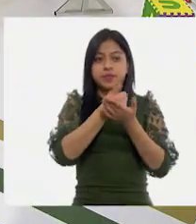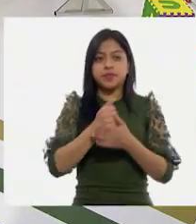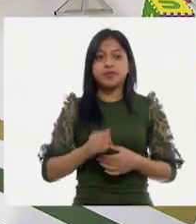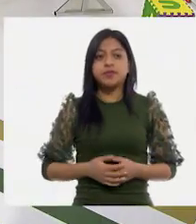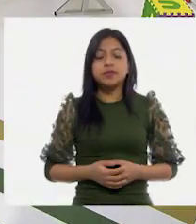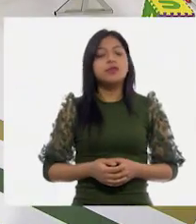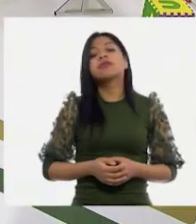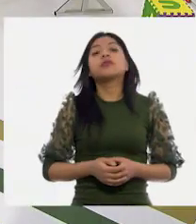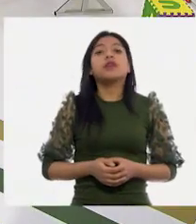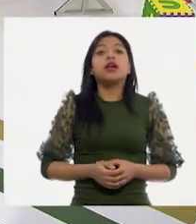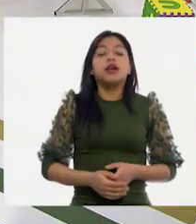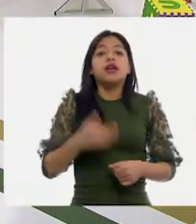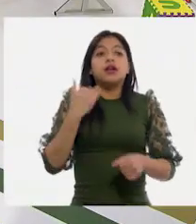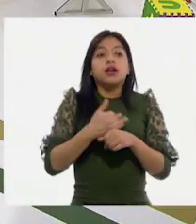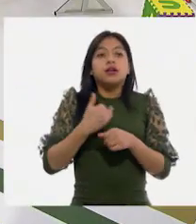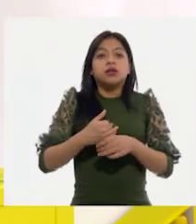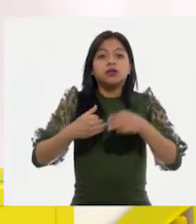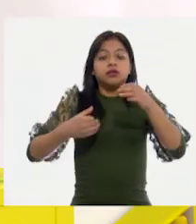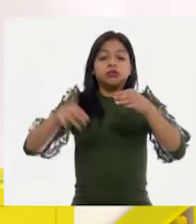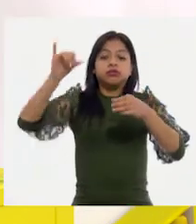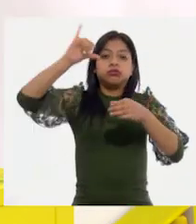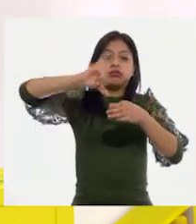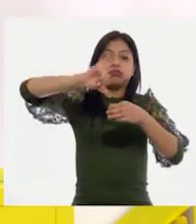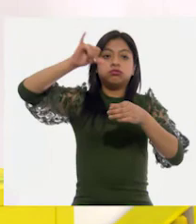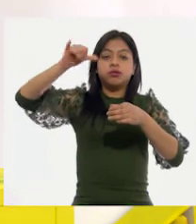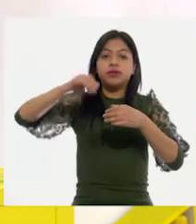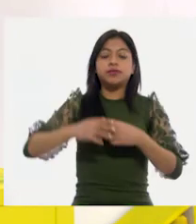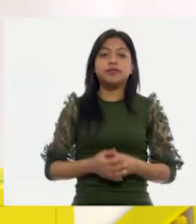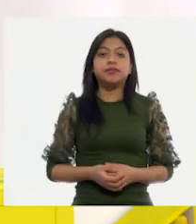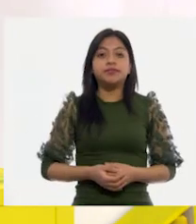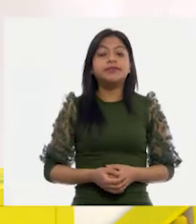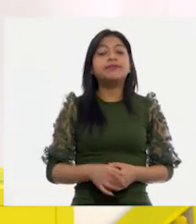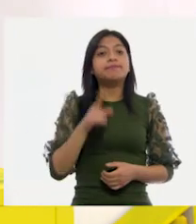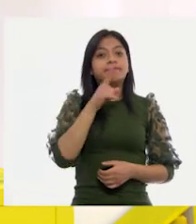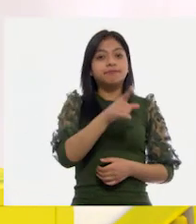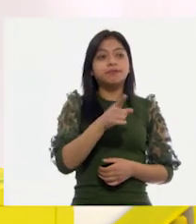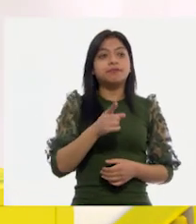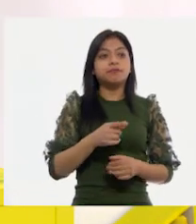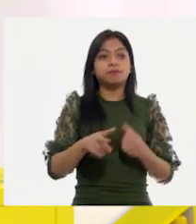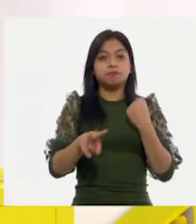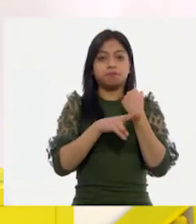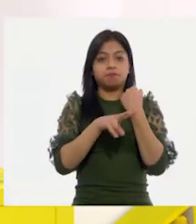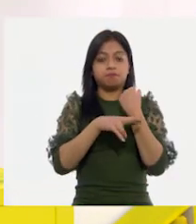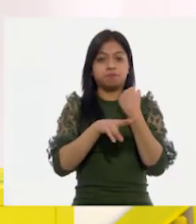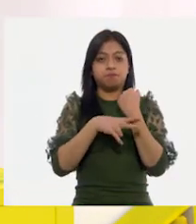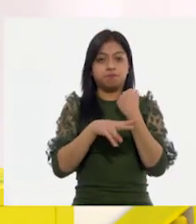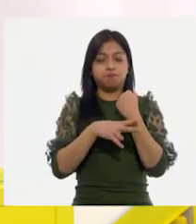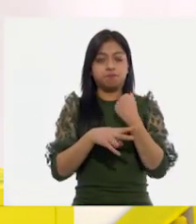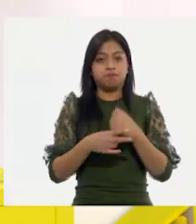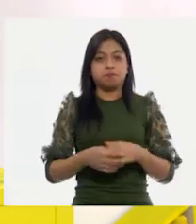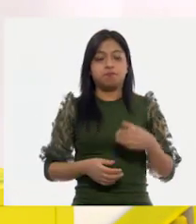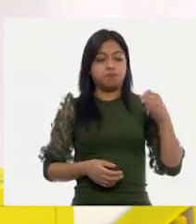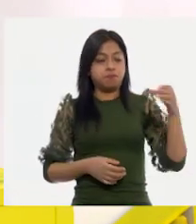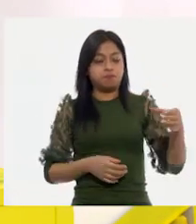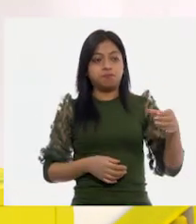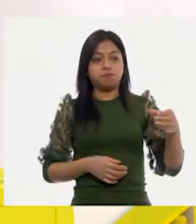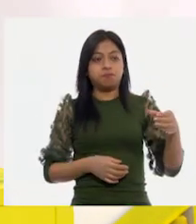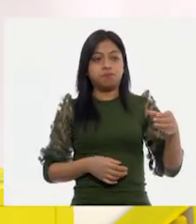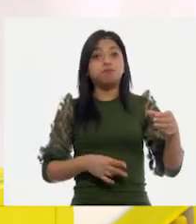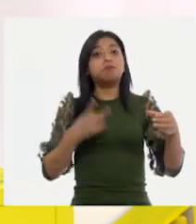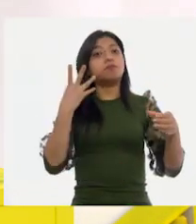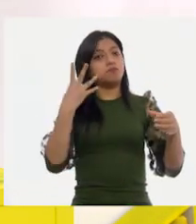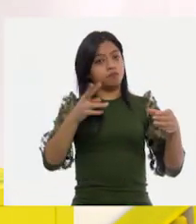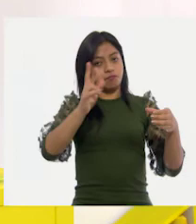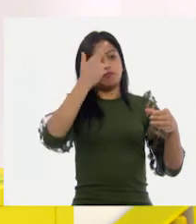vamos a ocupar este embudo para llenar. Y te voy a poner el primer vaso. Y quedamos que eran